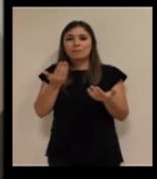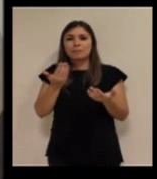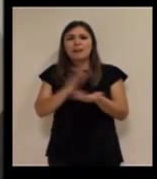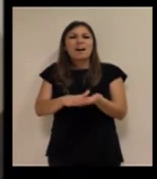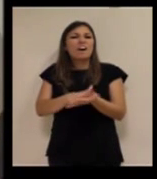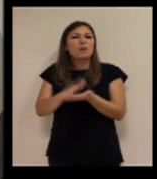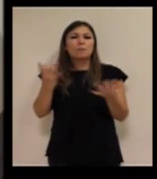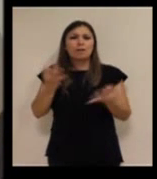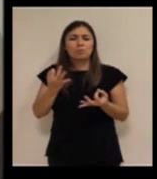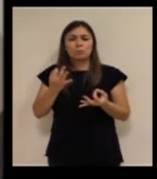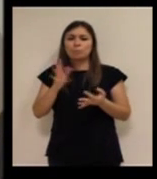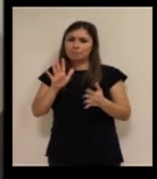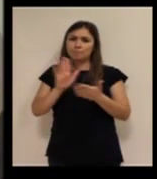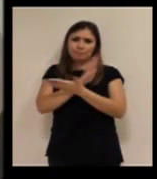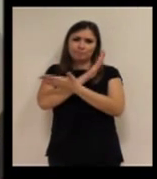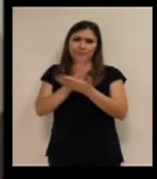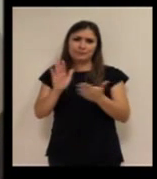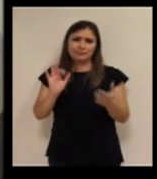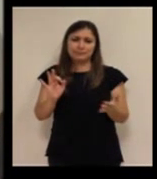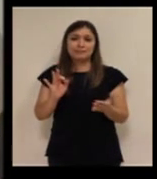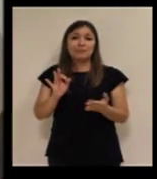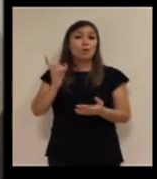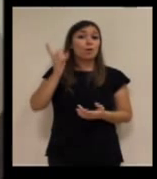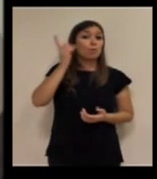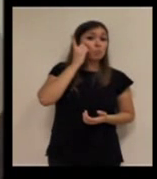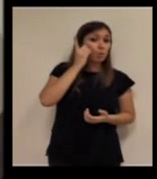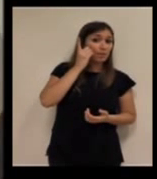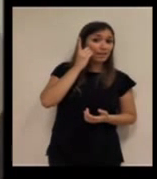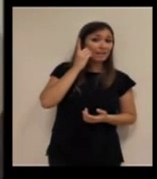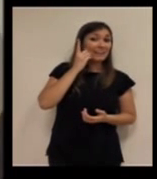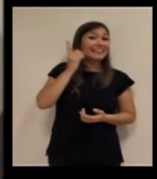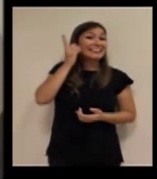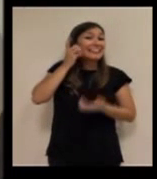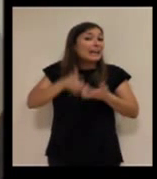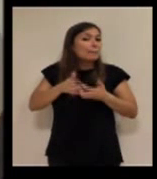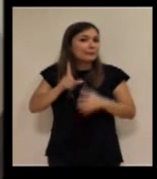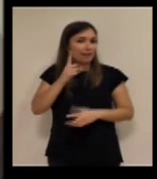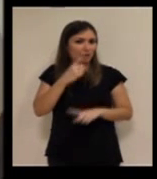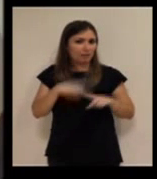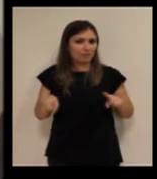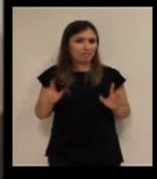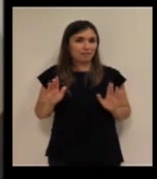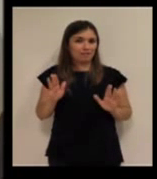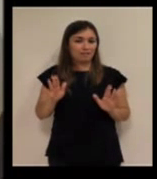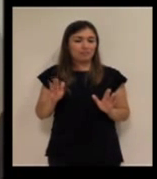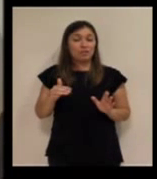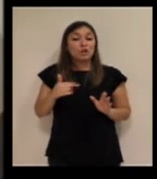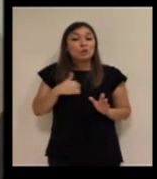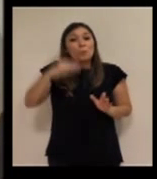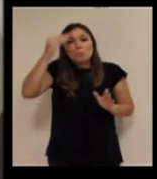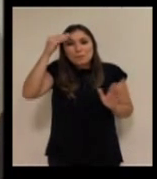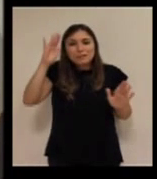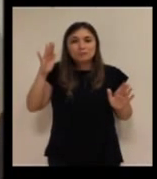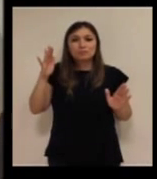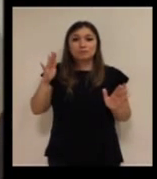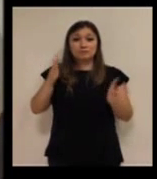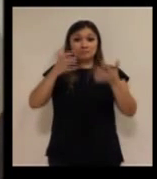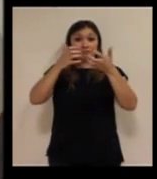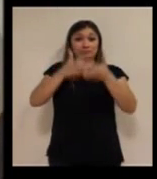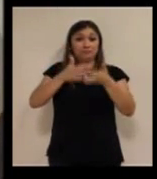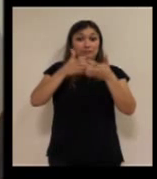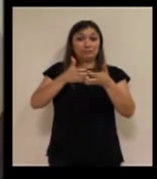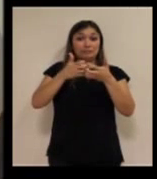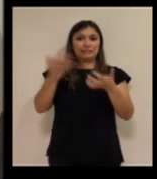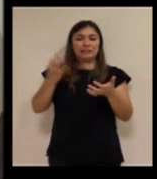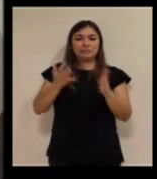estamos hablando, vamos a diferenciar de telefonía móvil y del terminal móvil. Yo pienso o pensamos que el terminal móvil, en